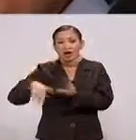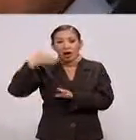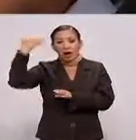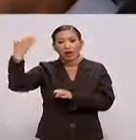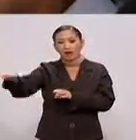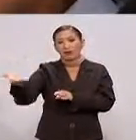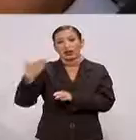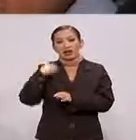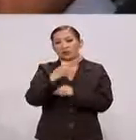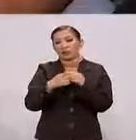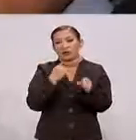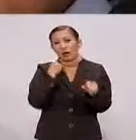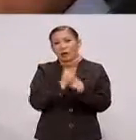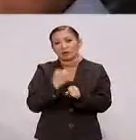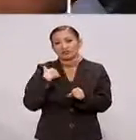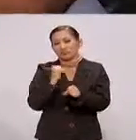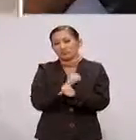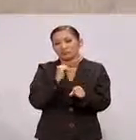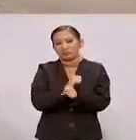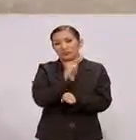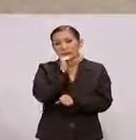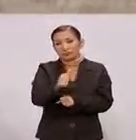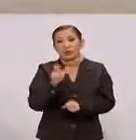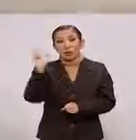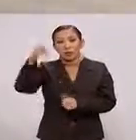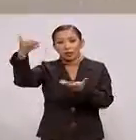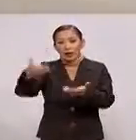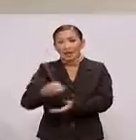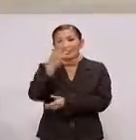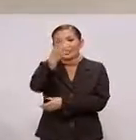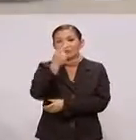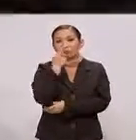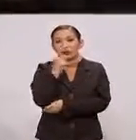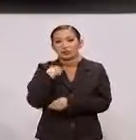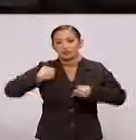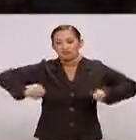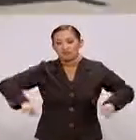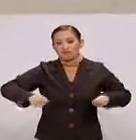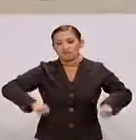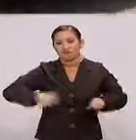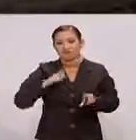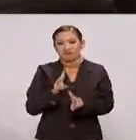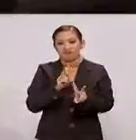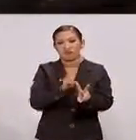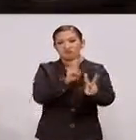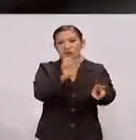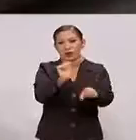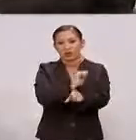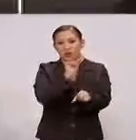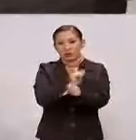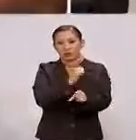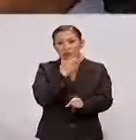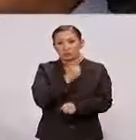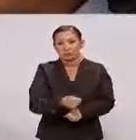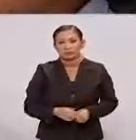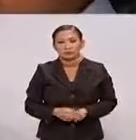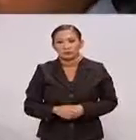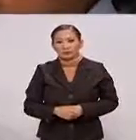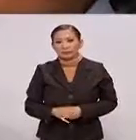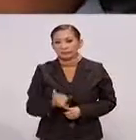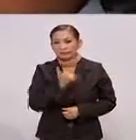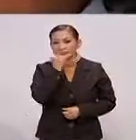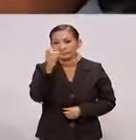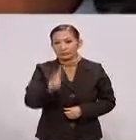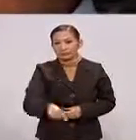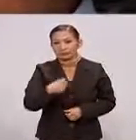de... Todo el año no he agarrado mi carro Cuando llegamos Tres policías en motocicleta Escoltaban a ese automovilista Fue un